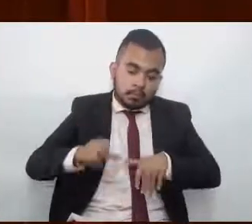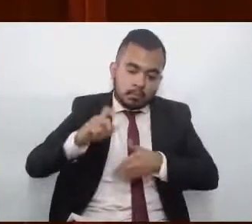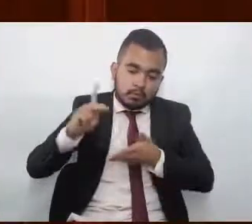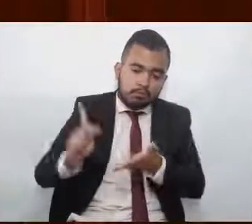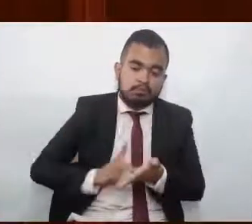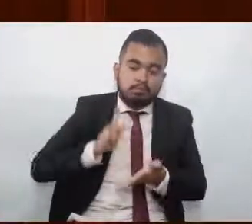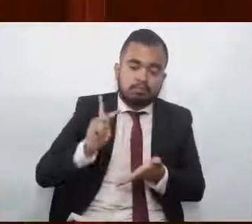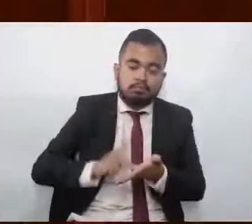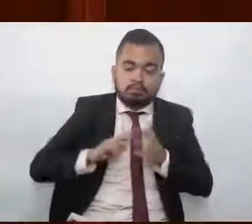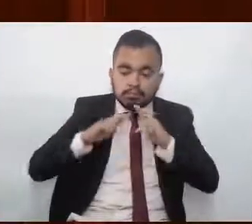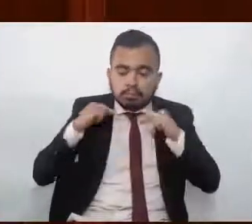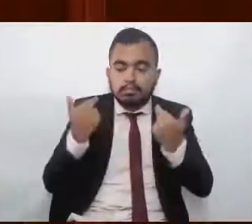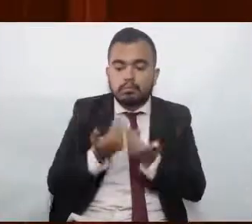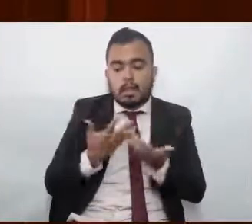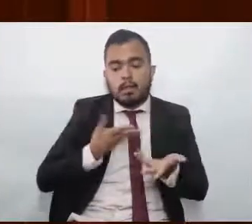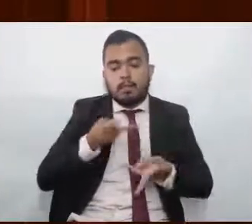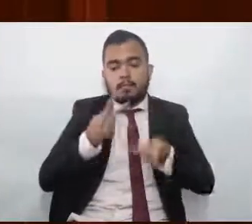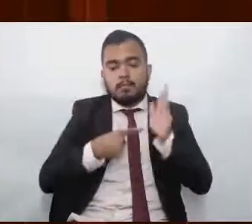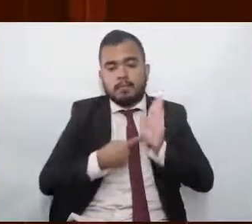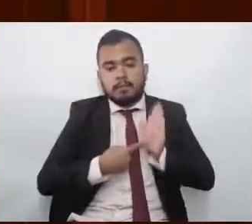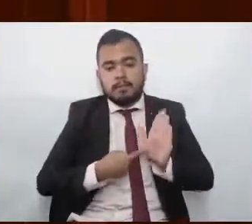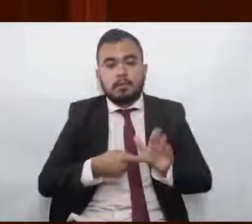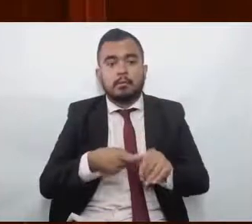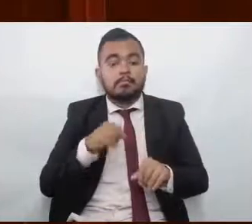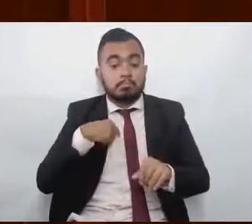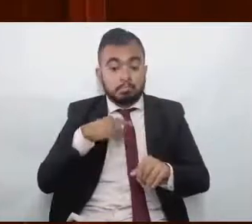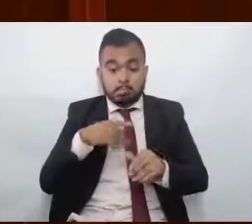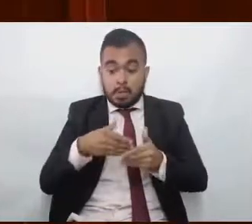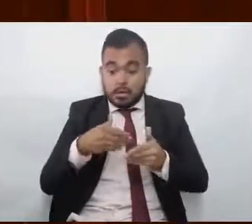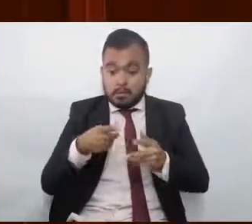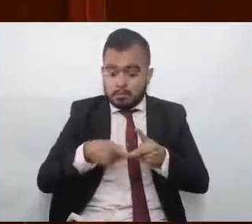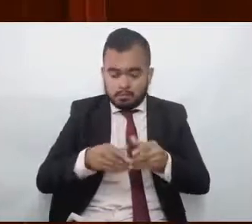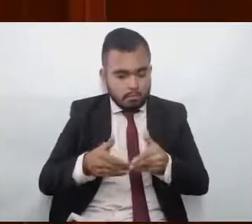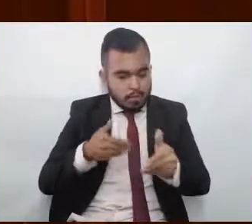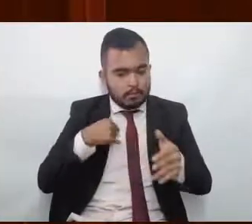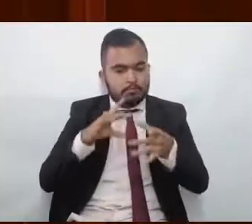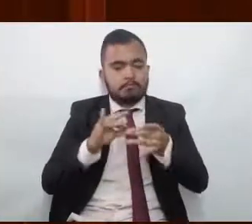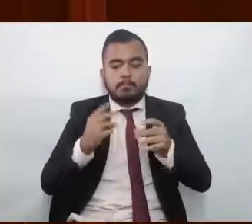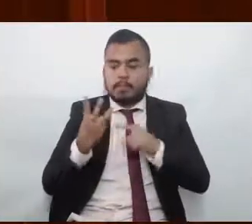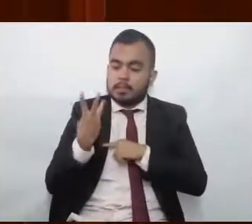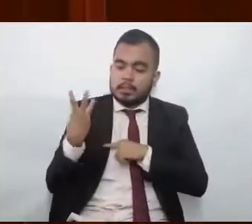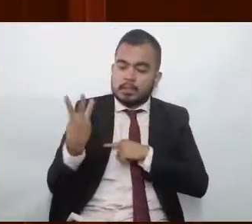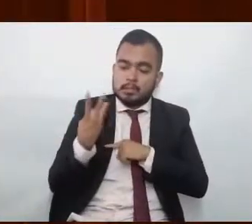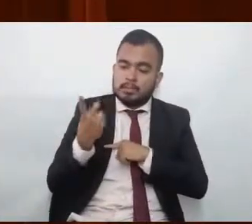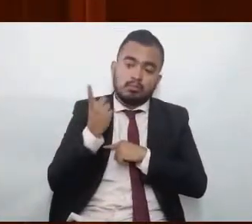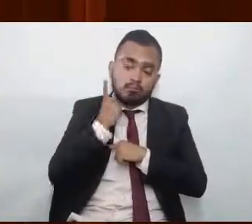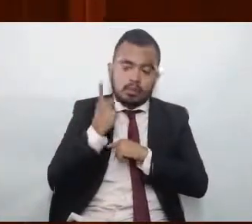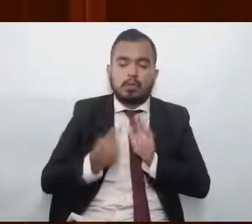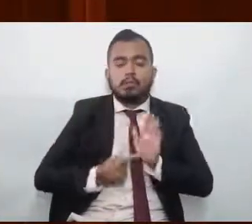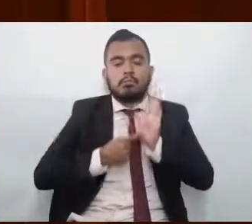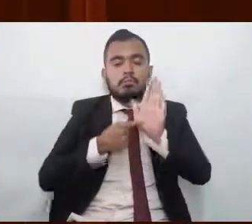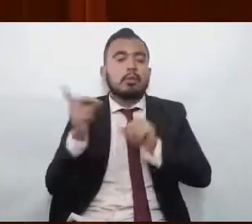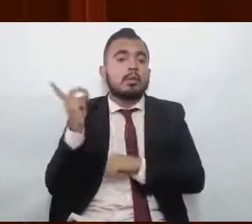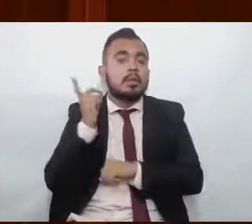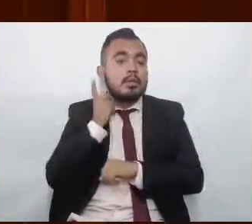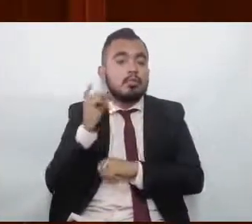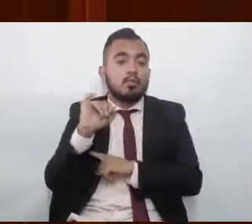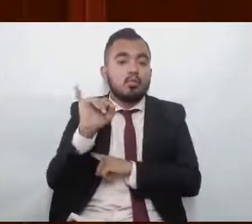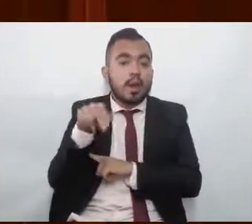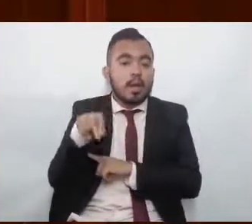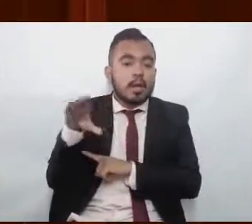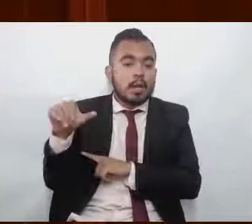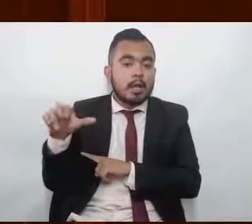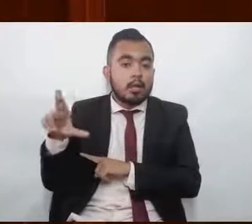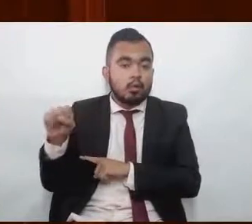empezar, solamente aclarar que esta iniciativa la presentamos los tres diputados, incluido el diputado Juan Carlos Soto, la